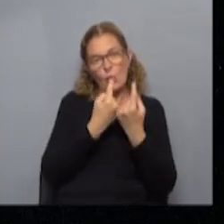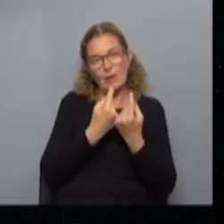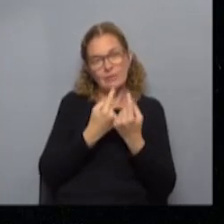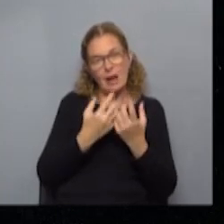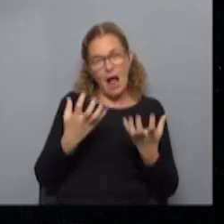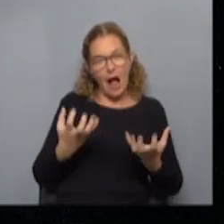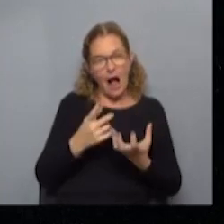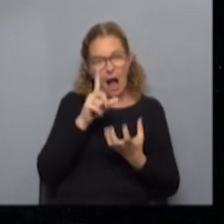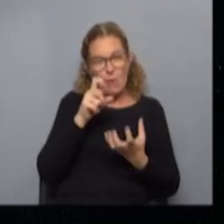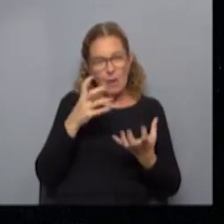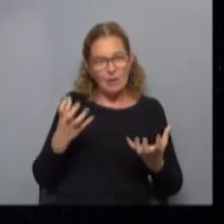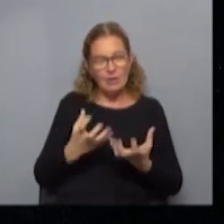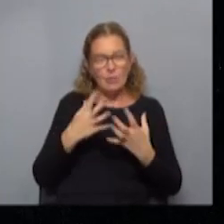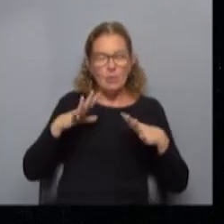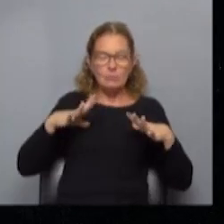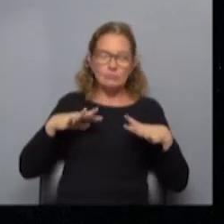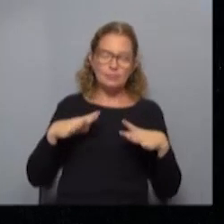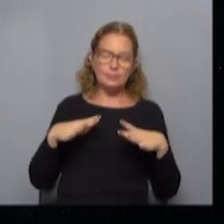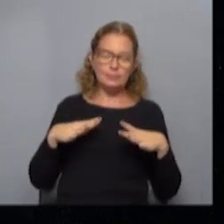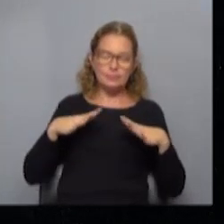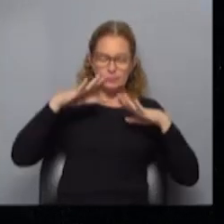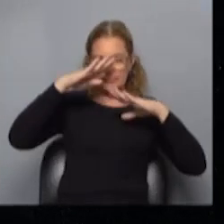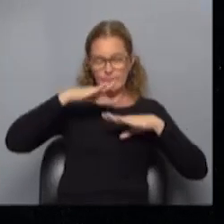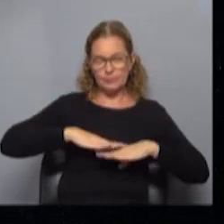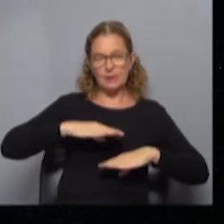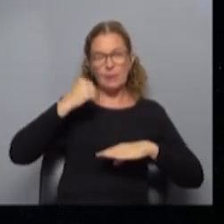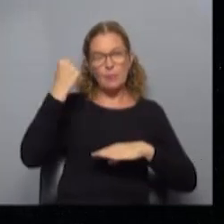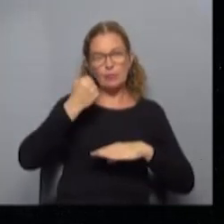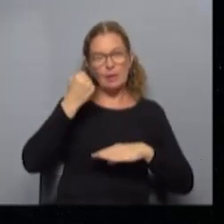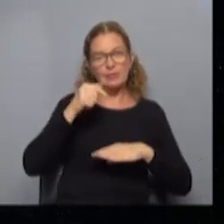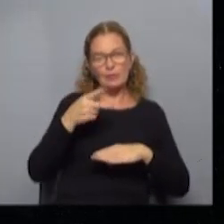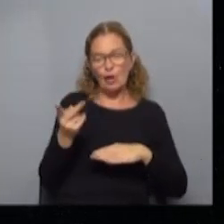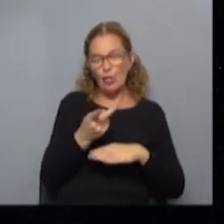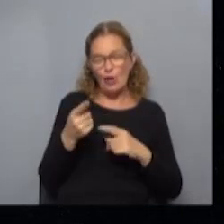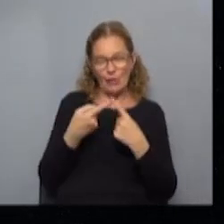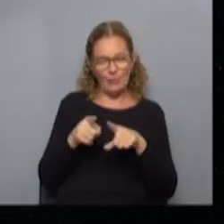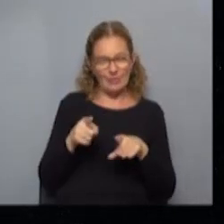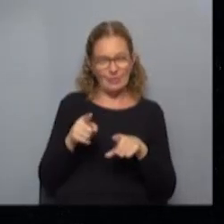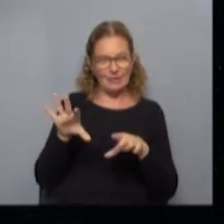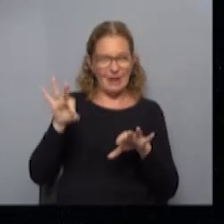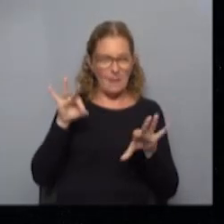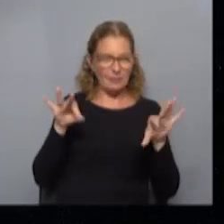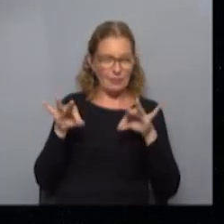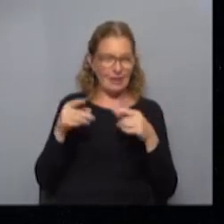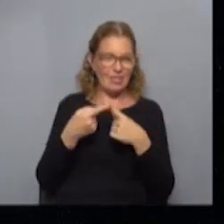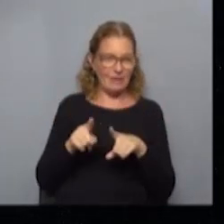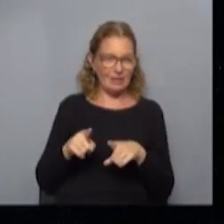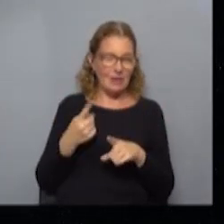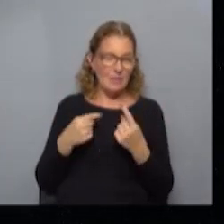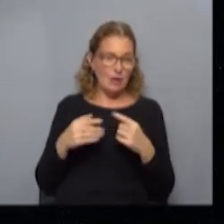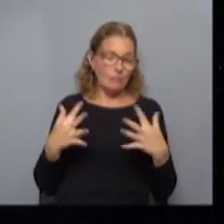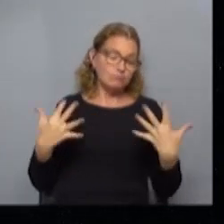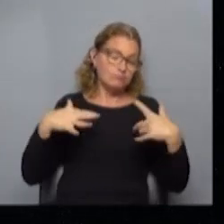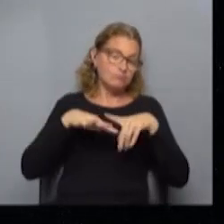en las aguas termales un relax y una terapia que para ellos es importante por lo tanto son opciones diferentes evidentemente pero que se